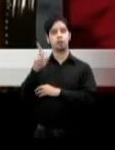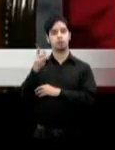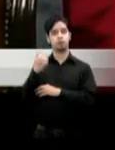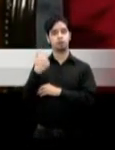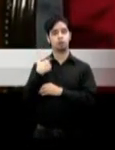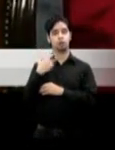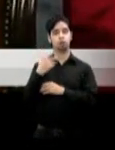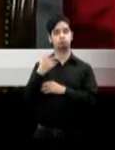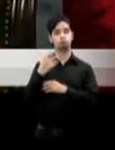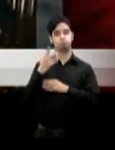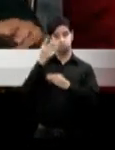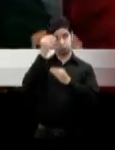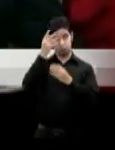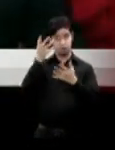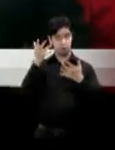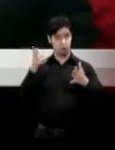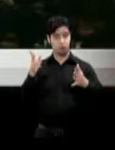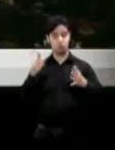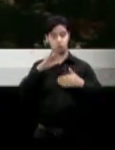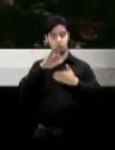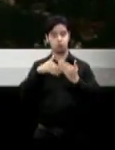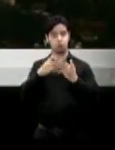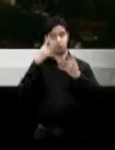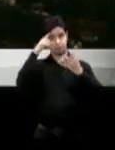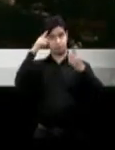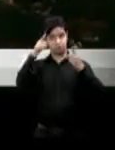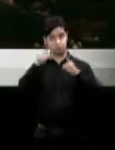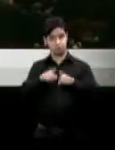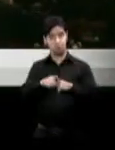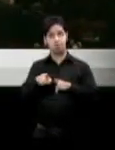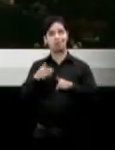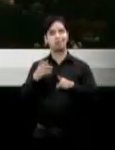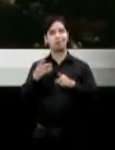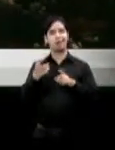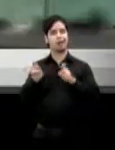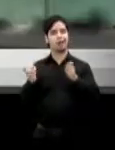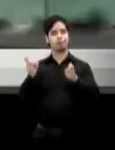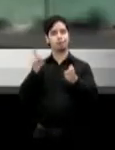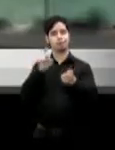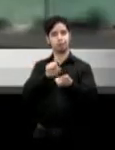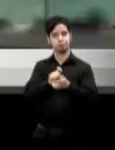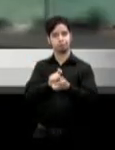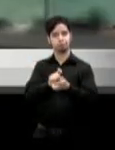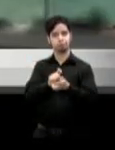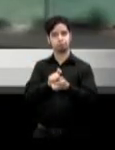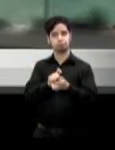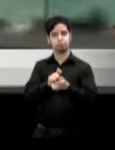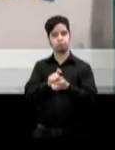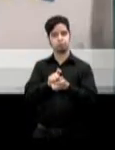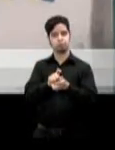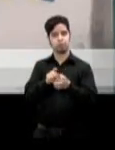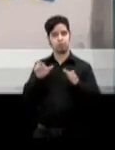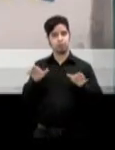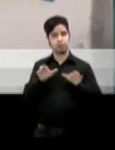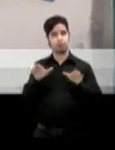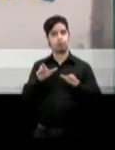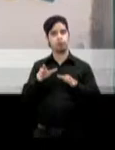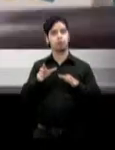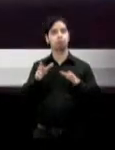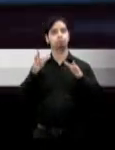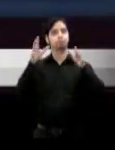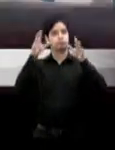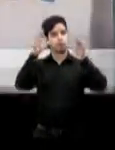ambas cámaras están decididas a revertir alguna de las principales políticas del presidente Barack Obama. En la agenda está el revertir el